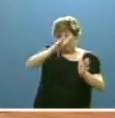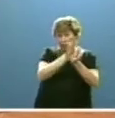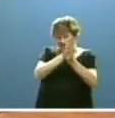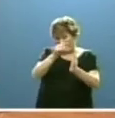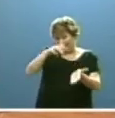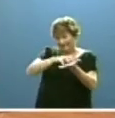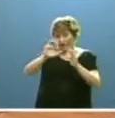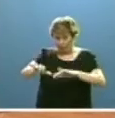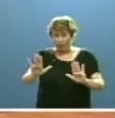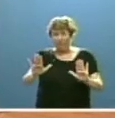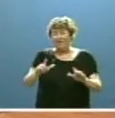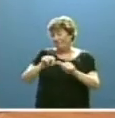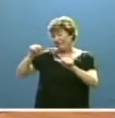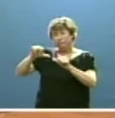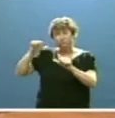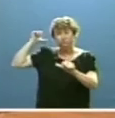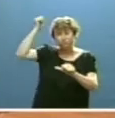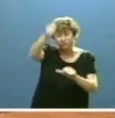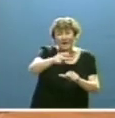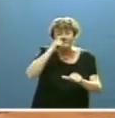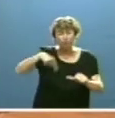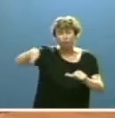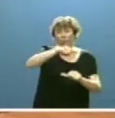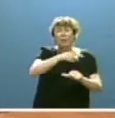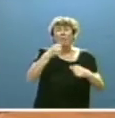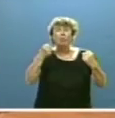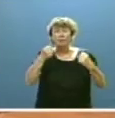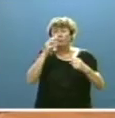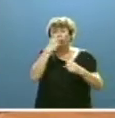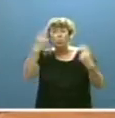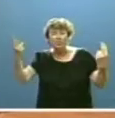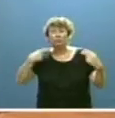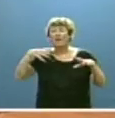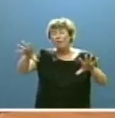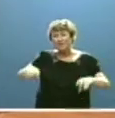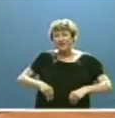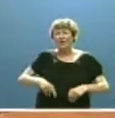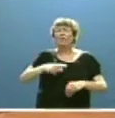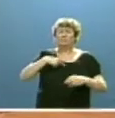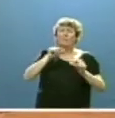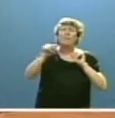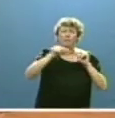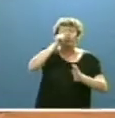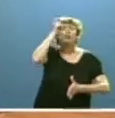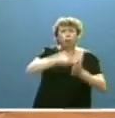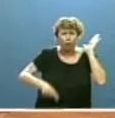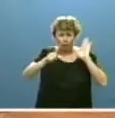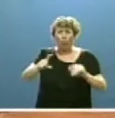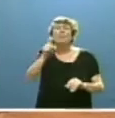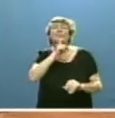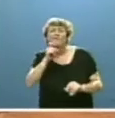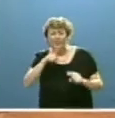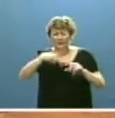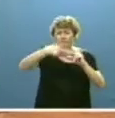A lo largo de estos años los poderes públicos hemos tenido que adoptar no pocas medidas duras, difíciles, restrictivas,